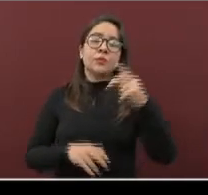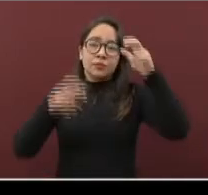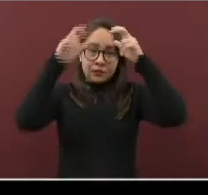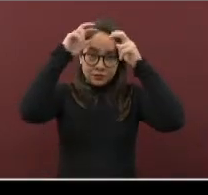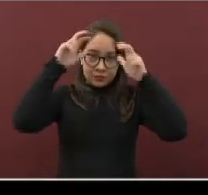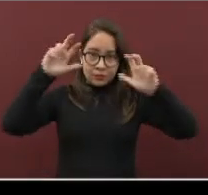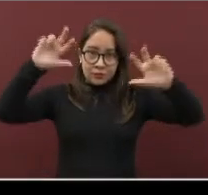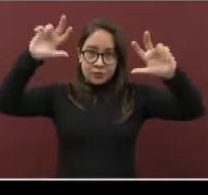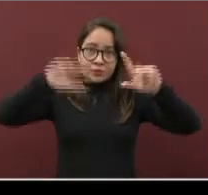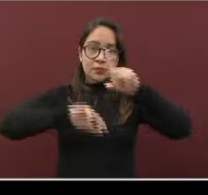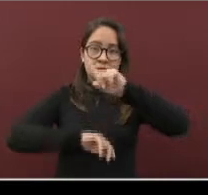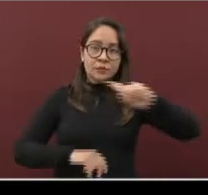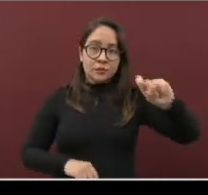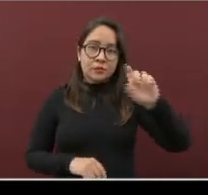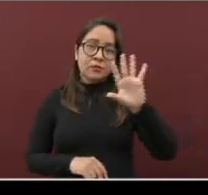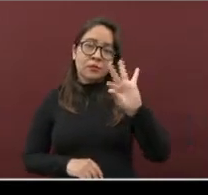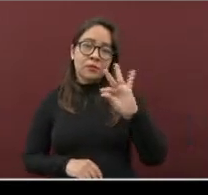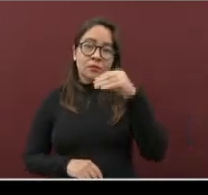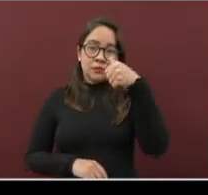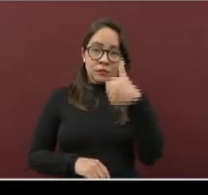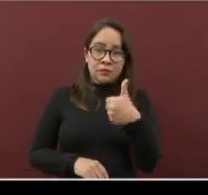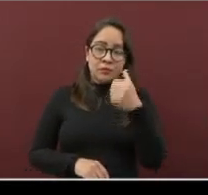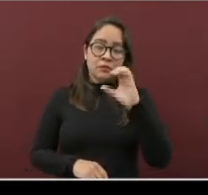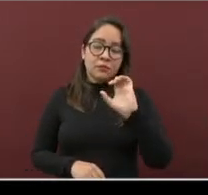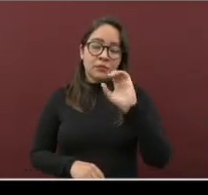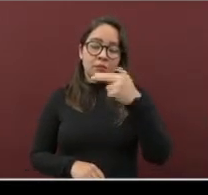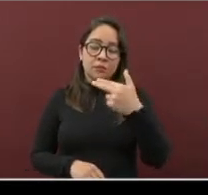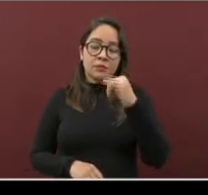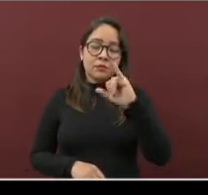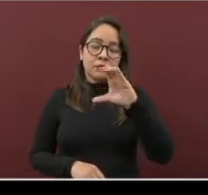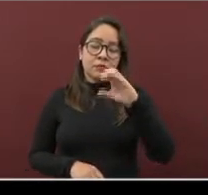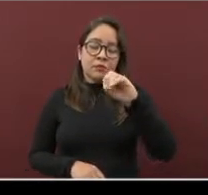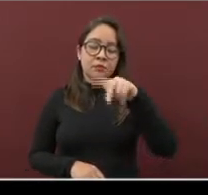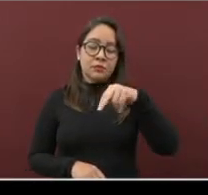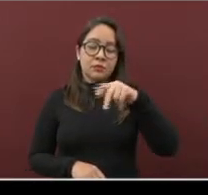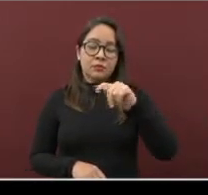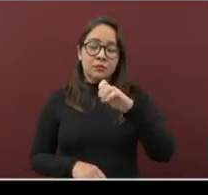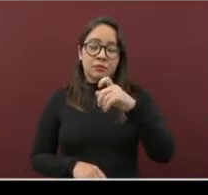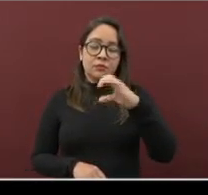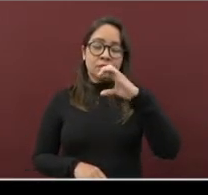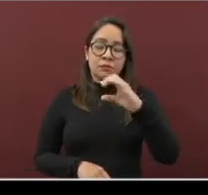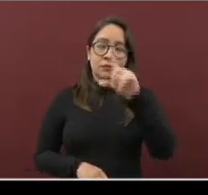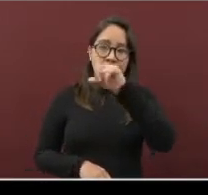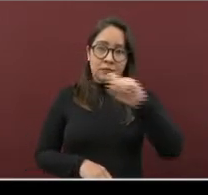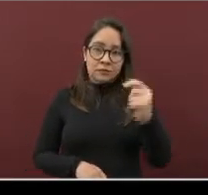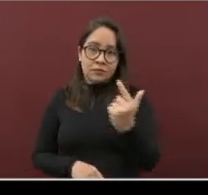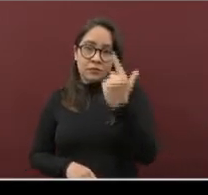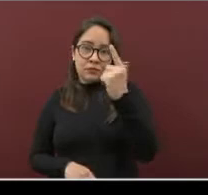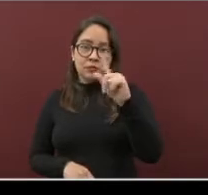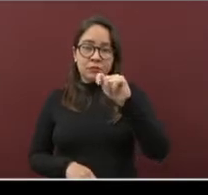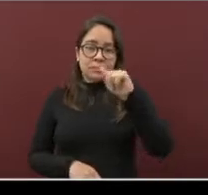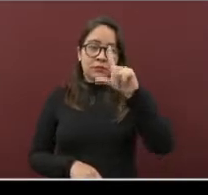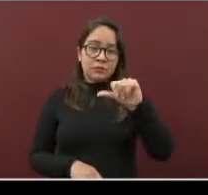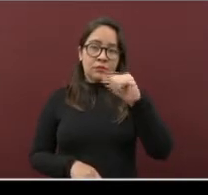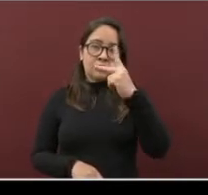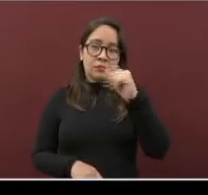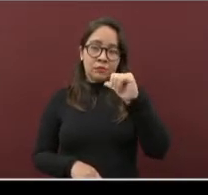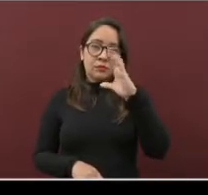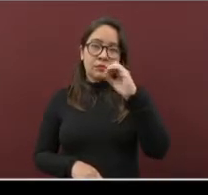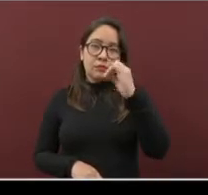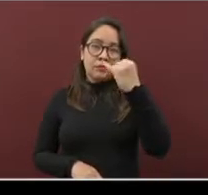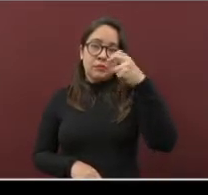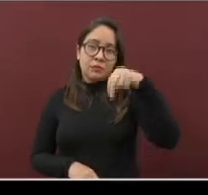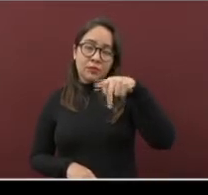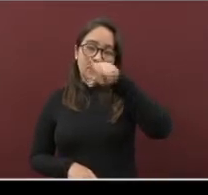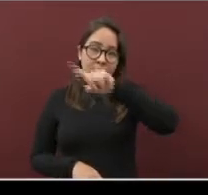Mizantla, 146. Chicón, Tepec, 107. Tlapacoya, 106. Y Gutiérrez Zamora,